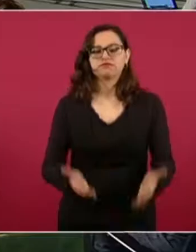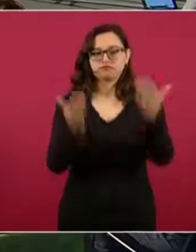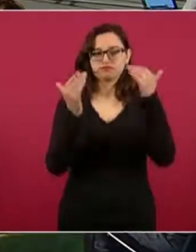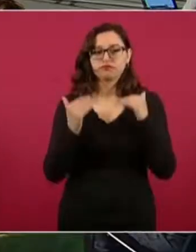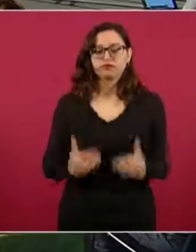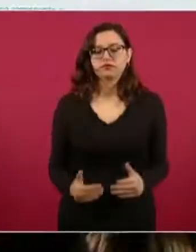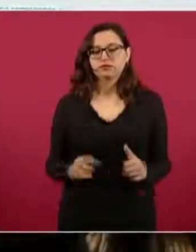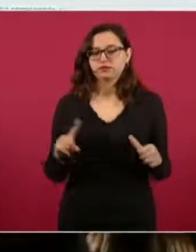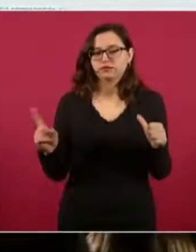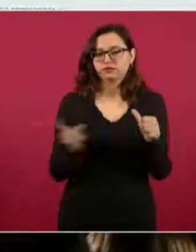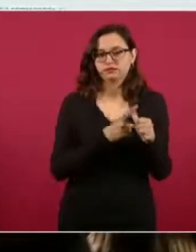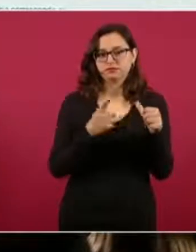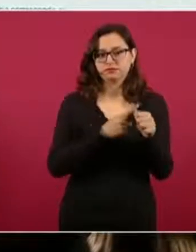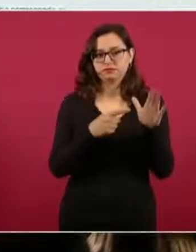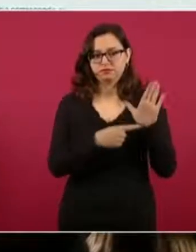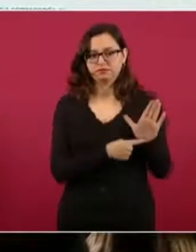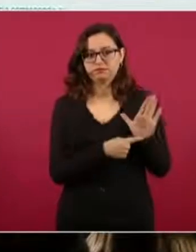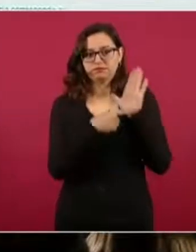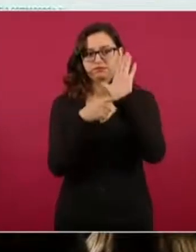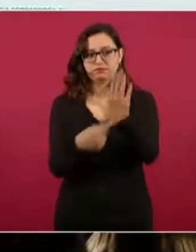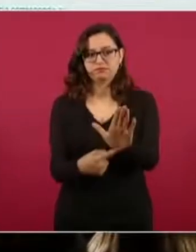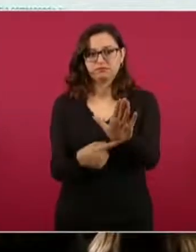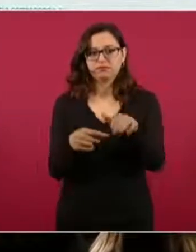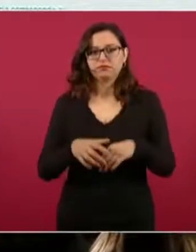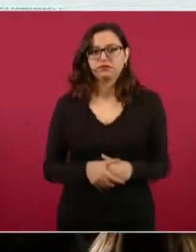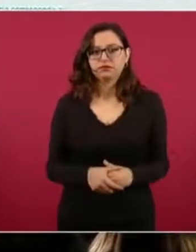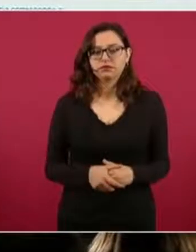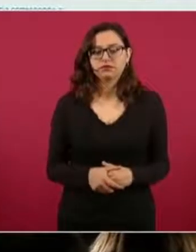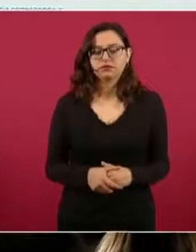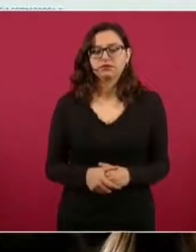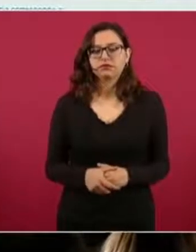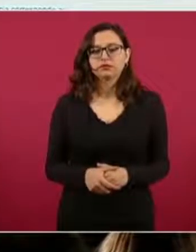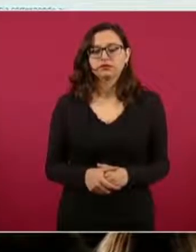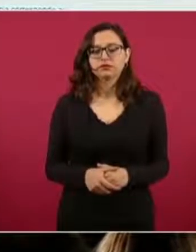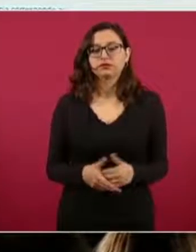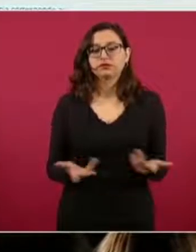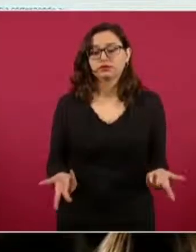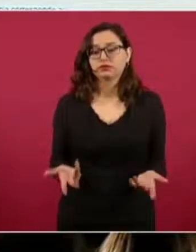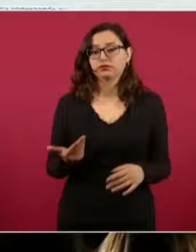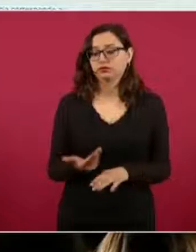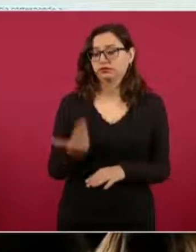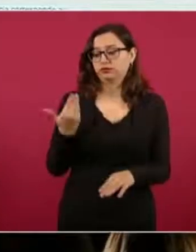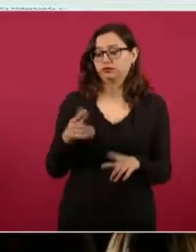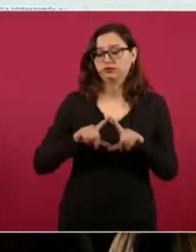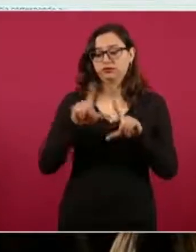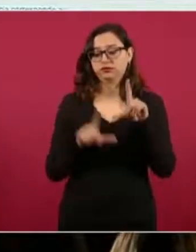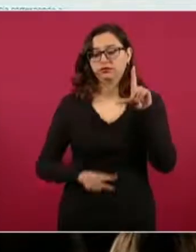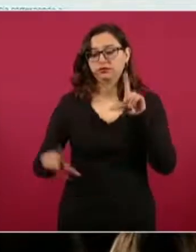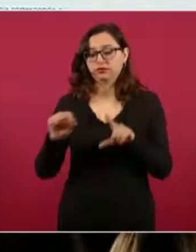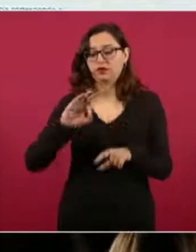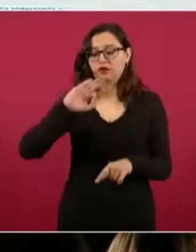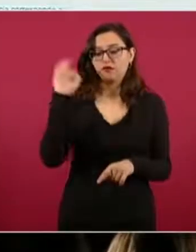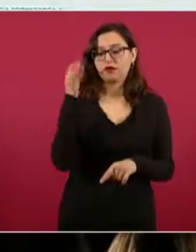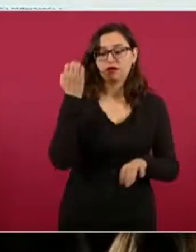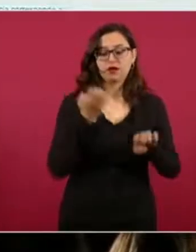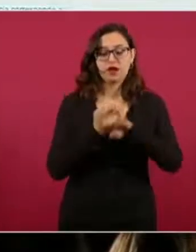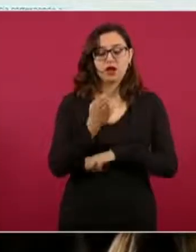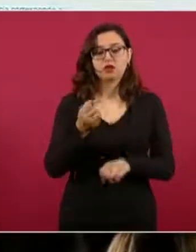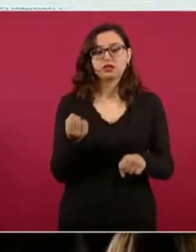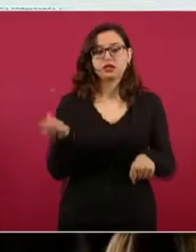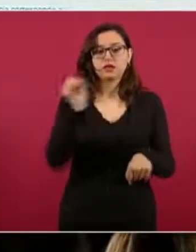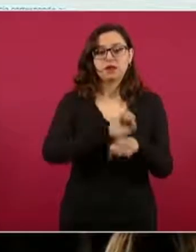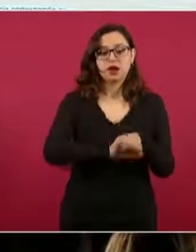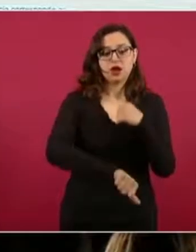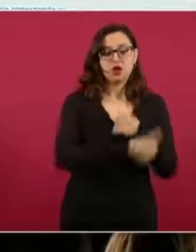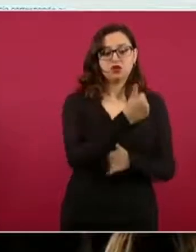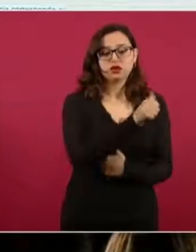detenciones realizadas por las cuerpos federales y estatales de seguridad en la semana del 11 de agosto